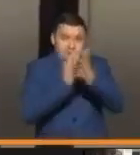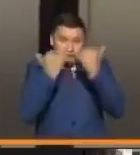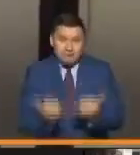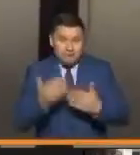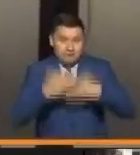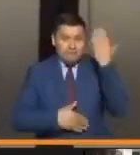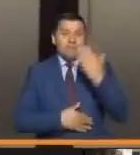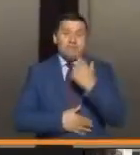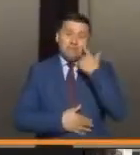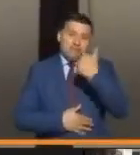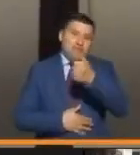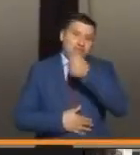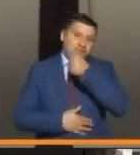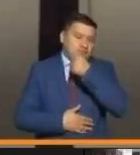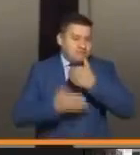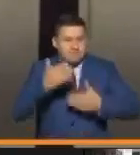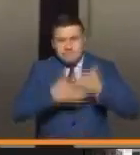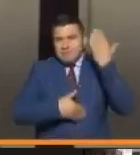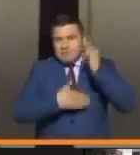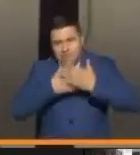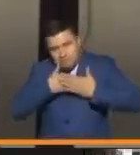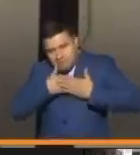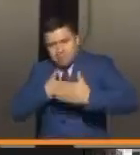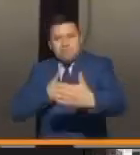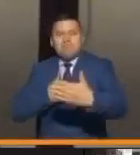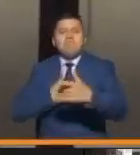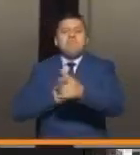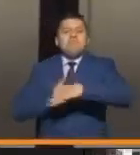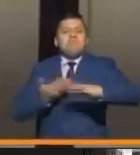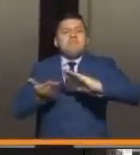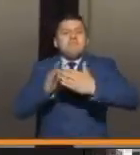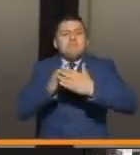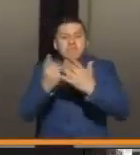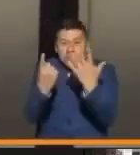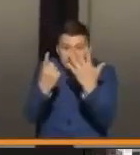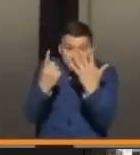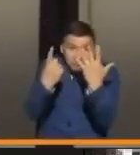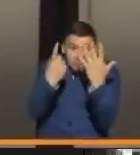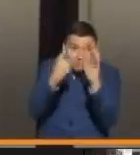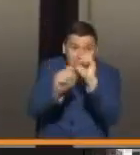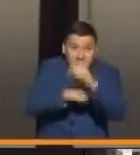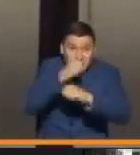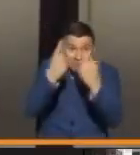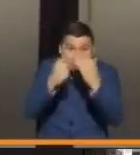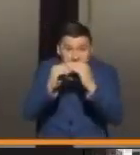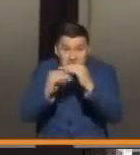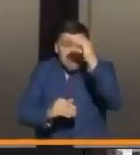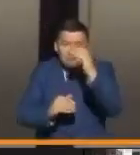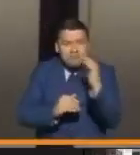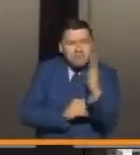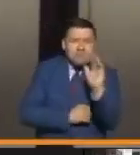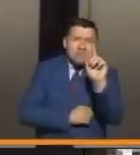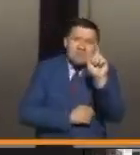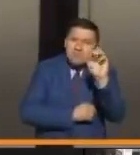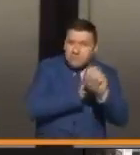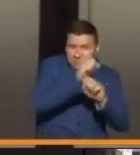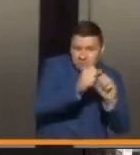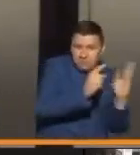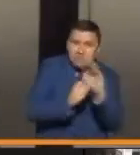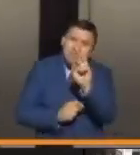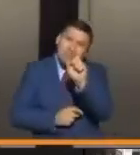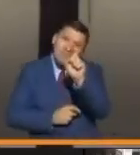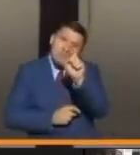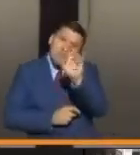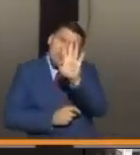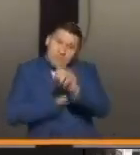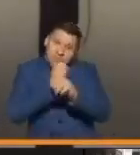iniciamos la buena noticia de iniciar la vacunación de población mayor de 60 a 64 años, que son en